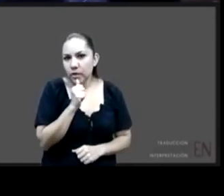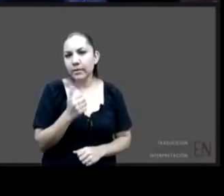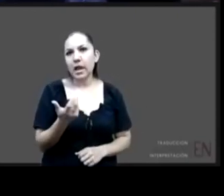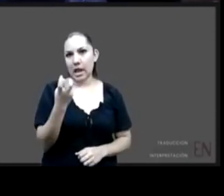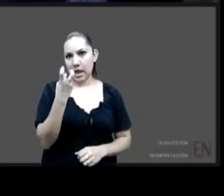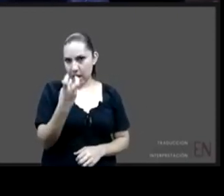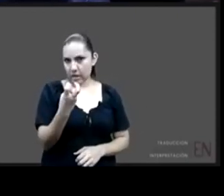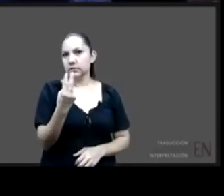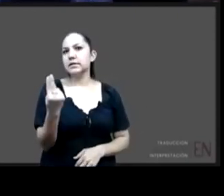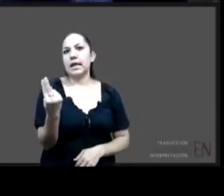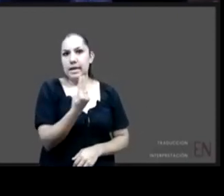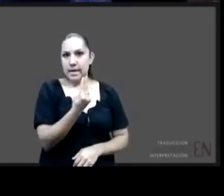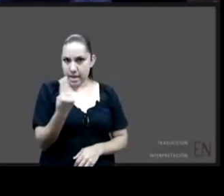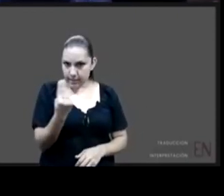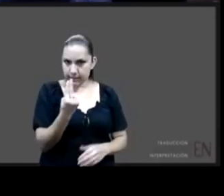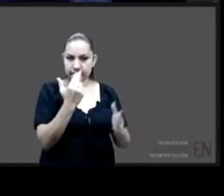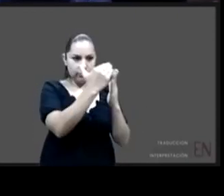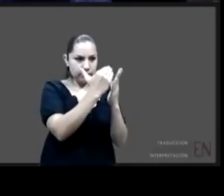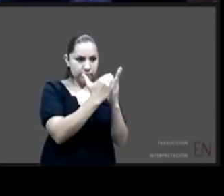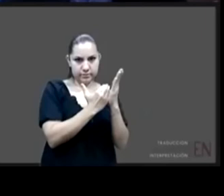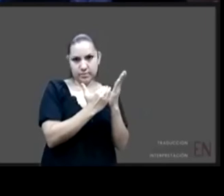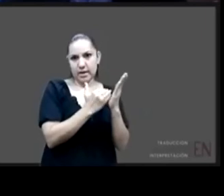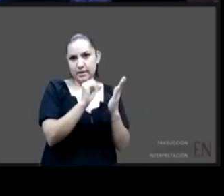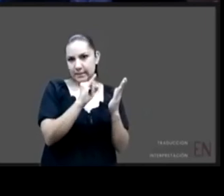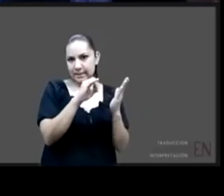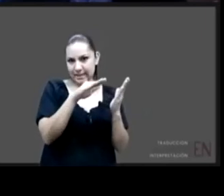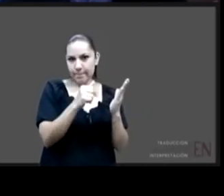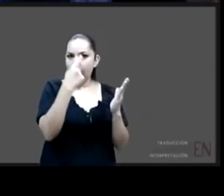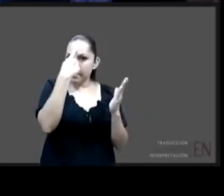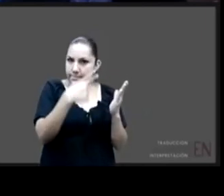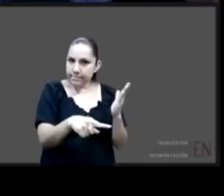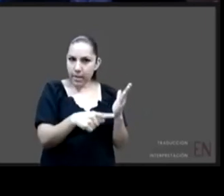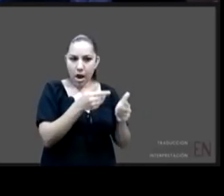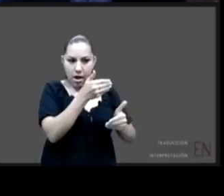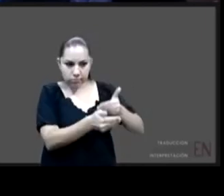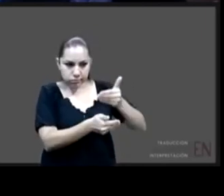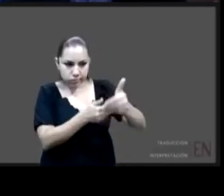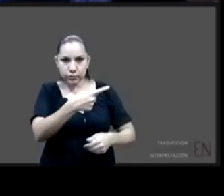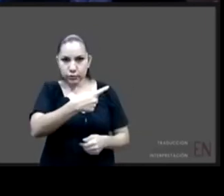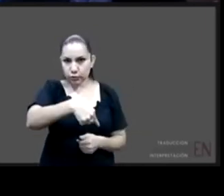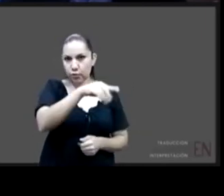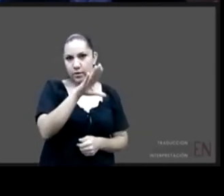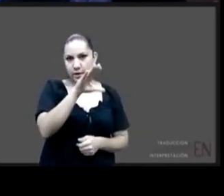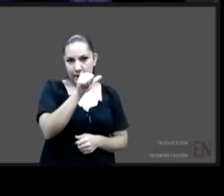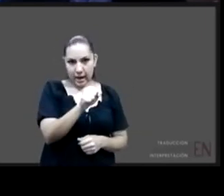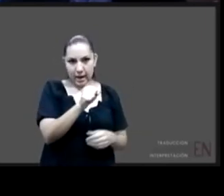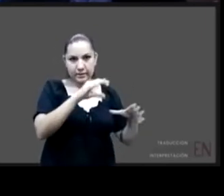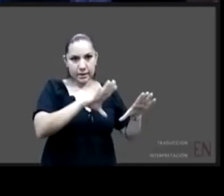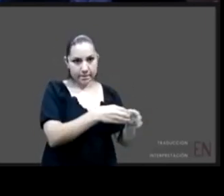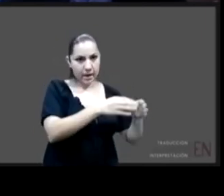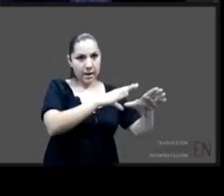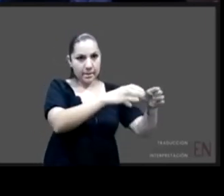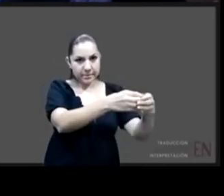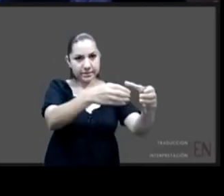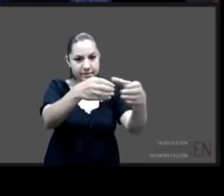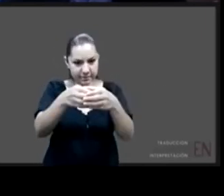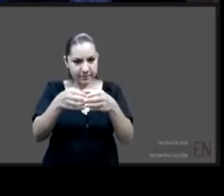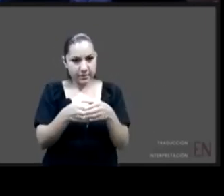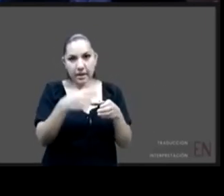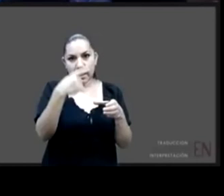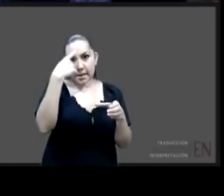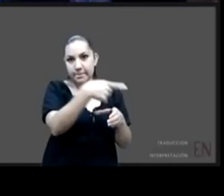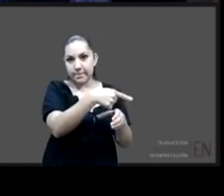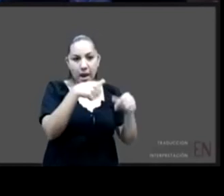de seguimiento y certificación de los centros de asistencia social porque en la medida que nosotros